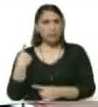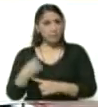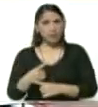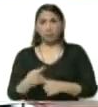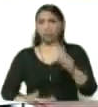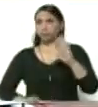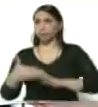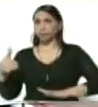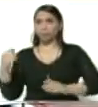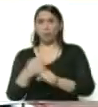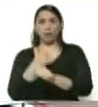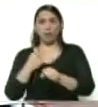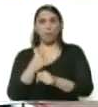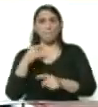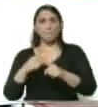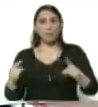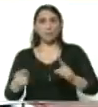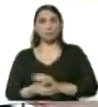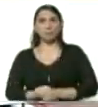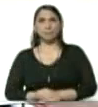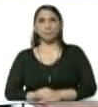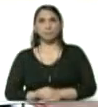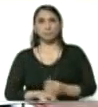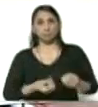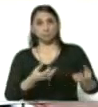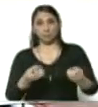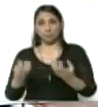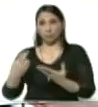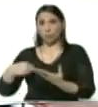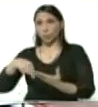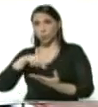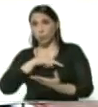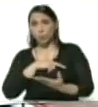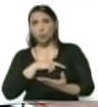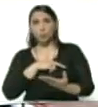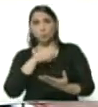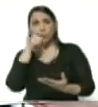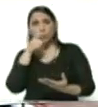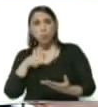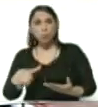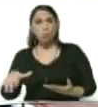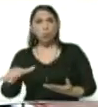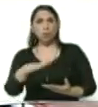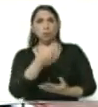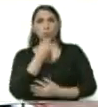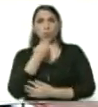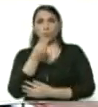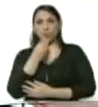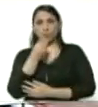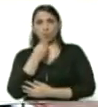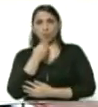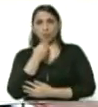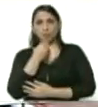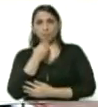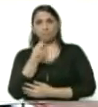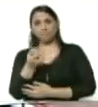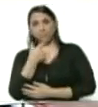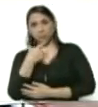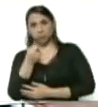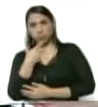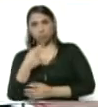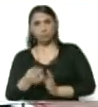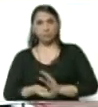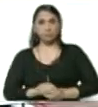trabajar justamente para provisionar a nuestra población de alimentos, de medicamentos,